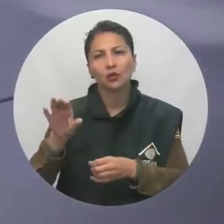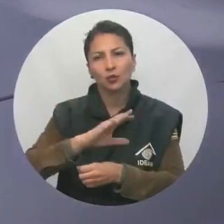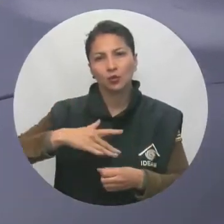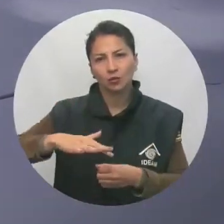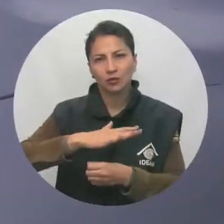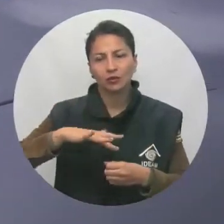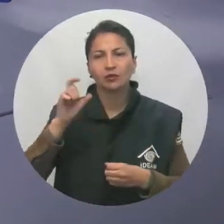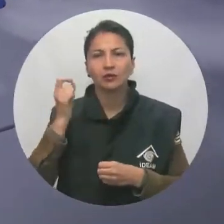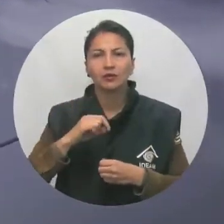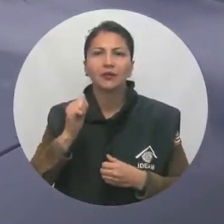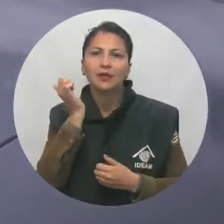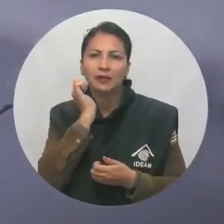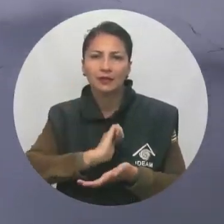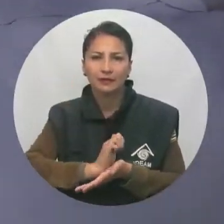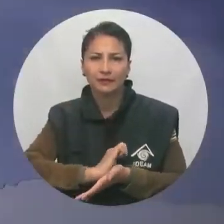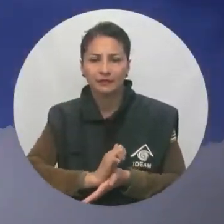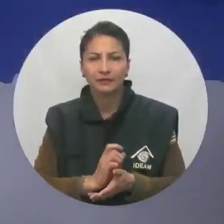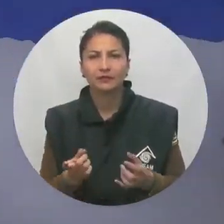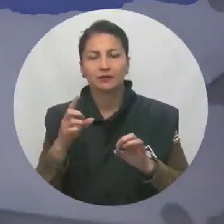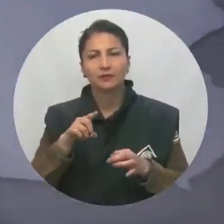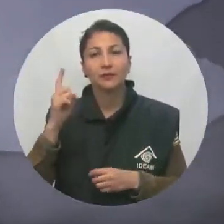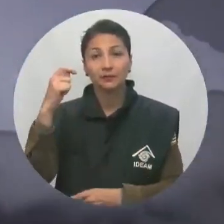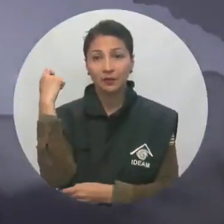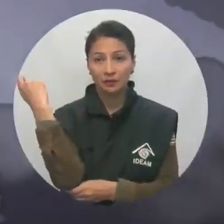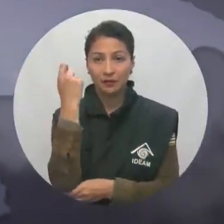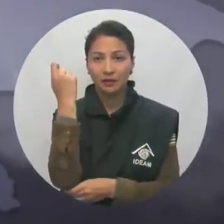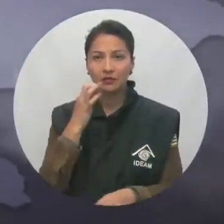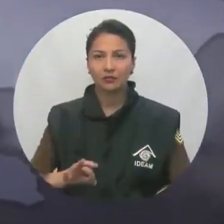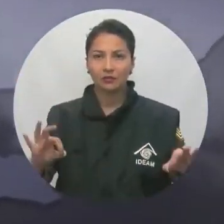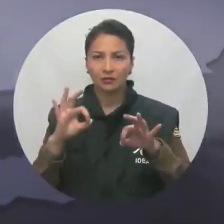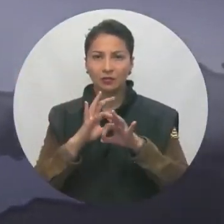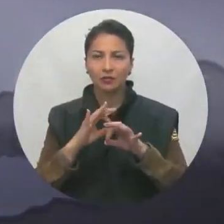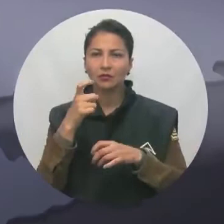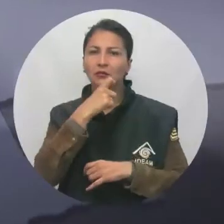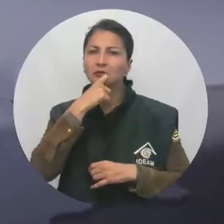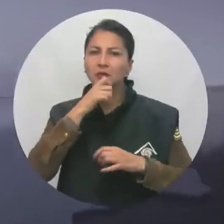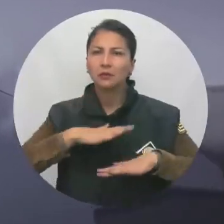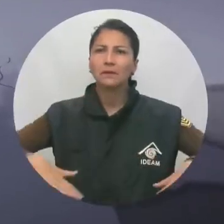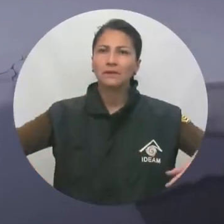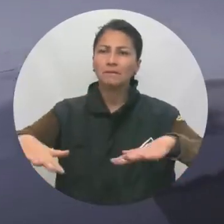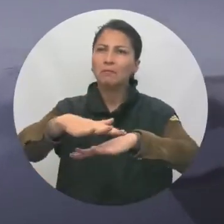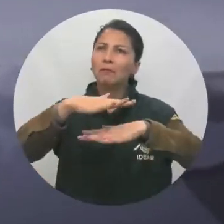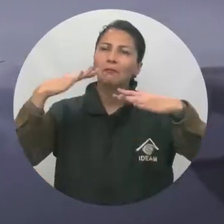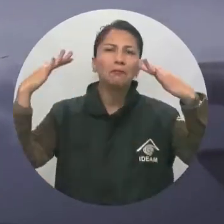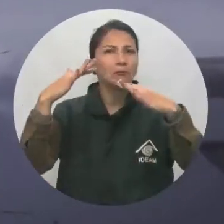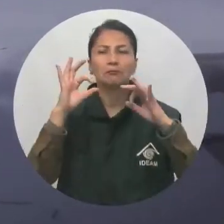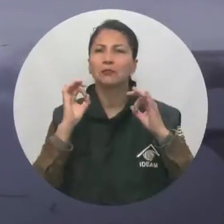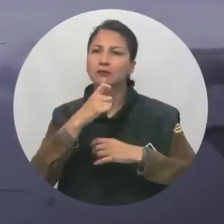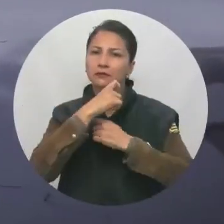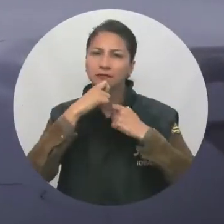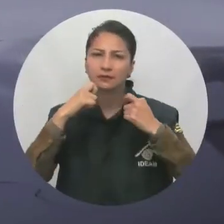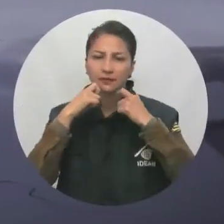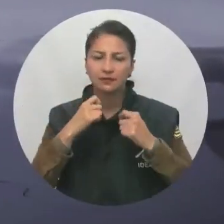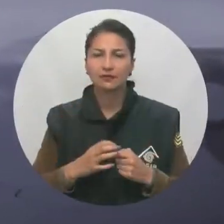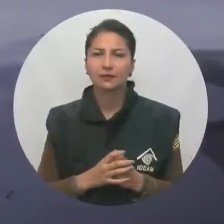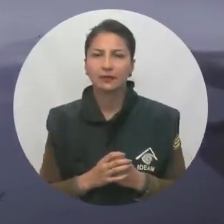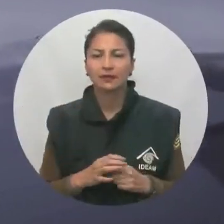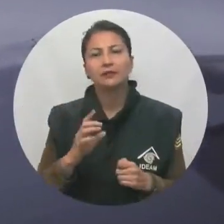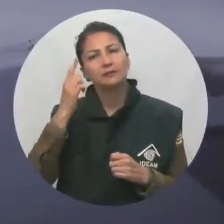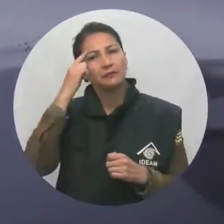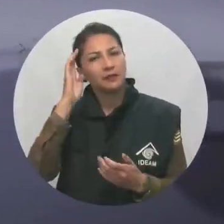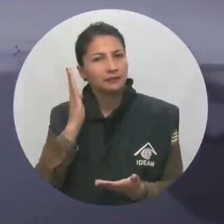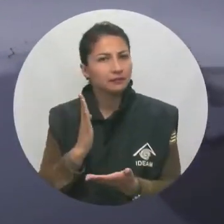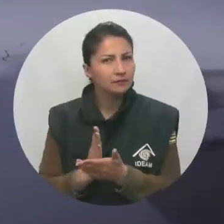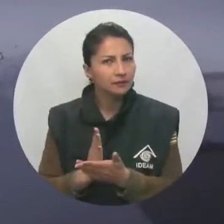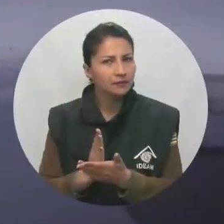Cundinamarca y en el eje cafetero. Sobre los llanos orientales, la noche se cubrirá con tiempo seco y cielo parcialmente cubierto en gran parte del área.